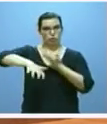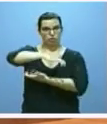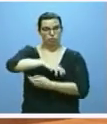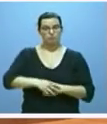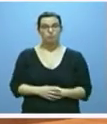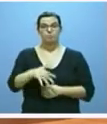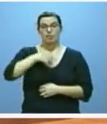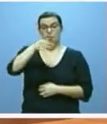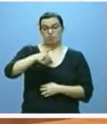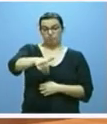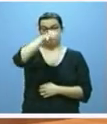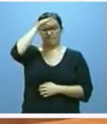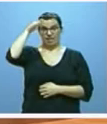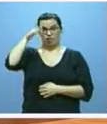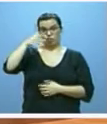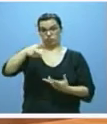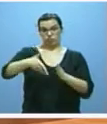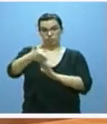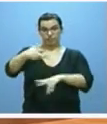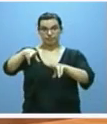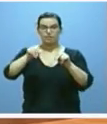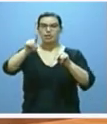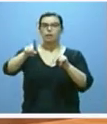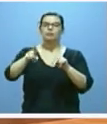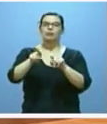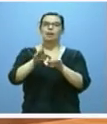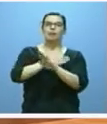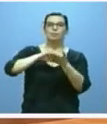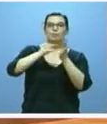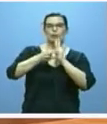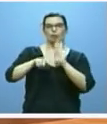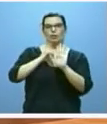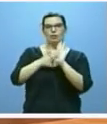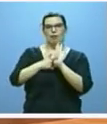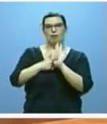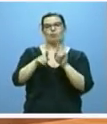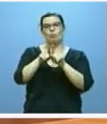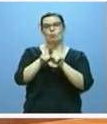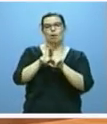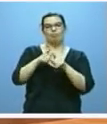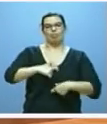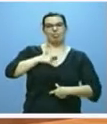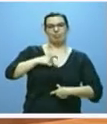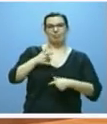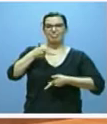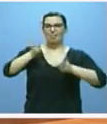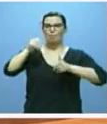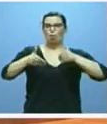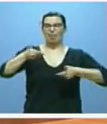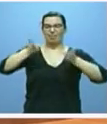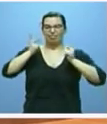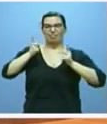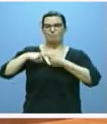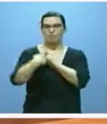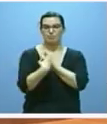a finales del verano aprobaremos el anteproyecto de ley de diálogo civil y democracia participativa para el que hace un año solicitamos las aportaciones